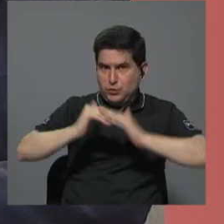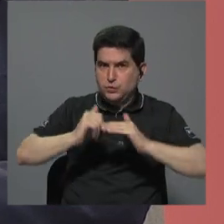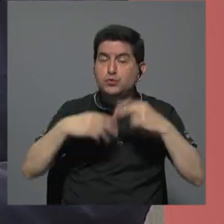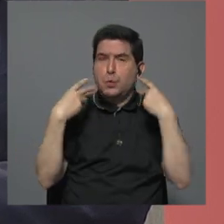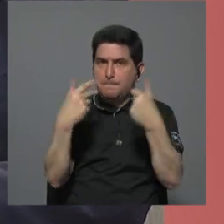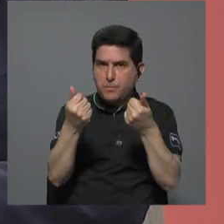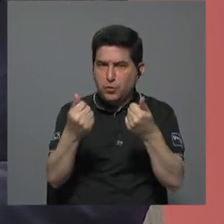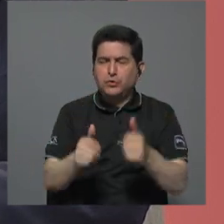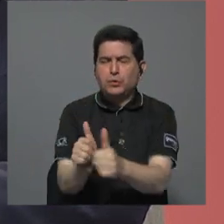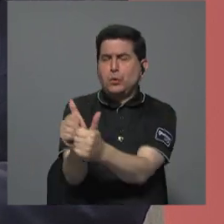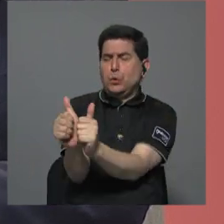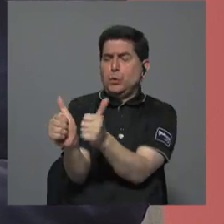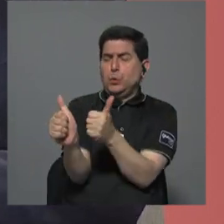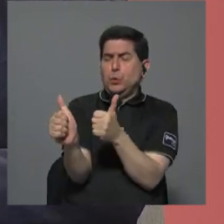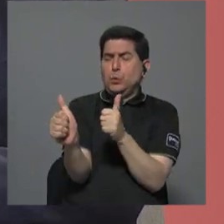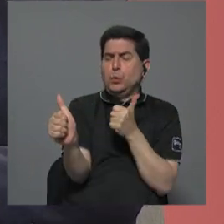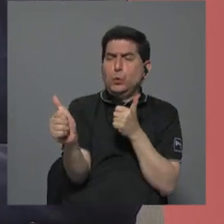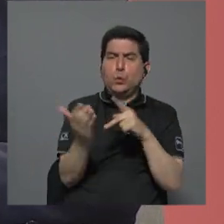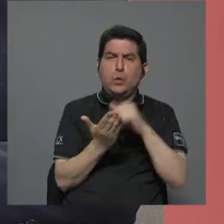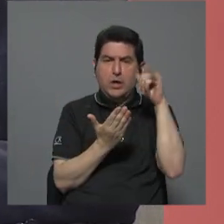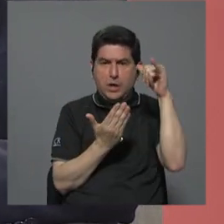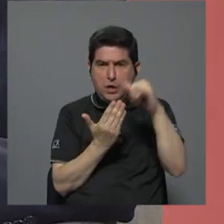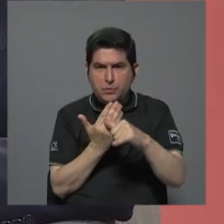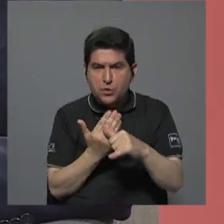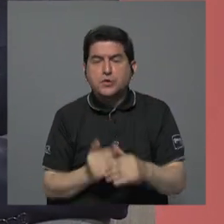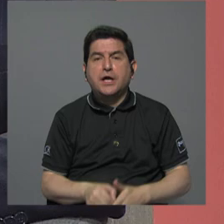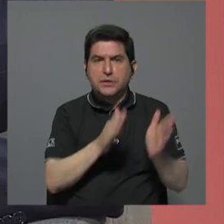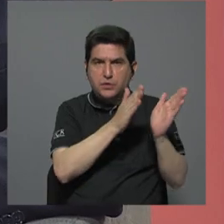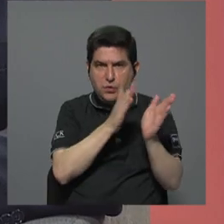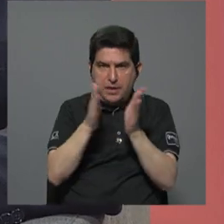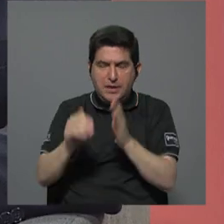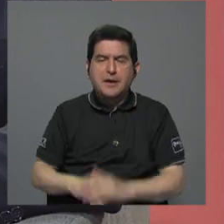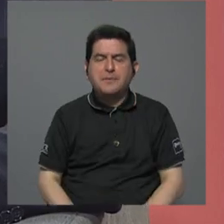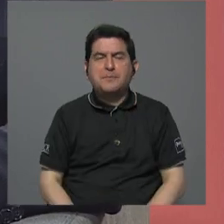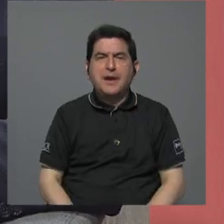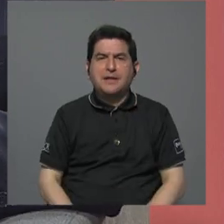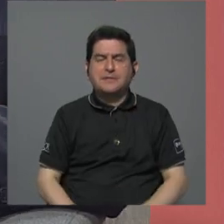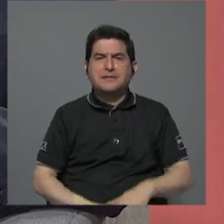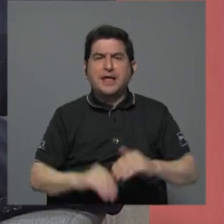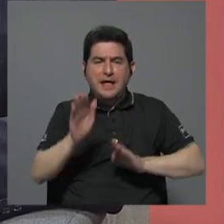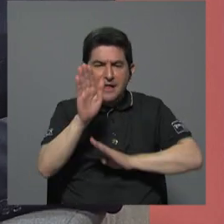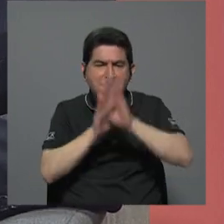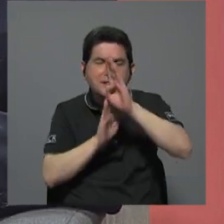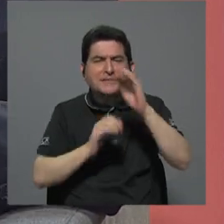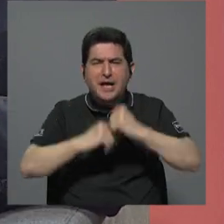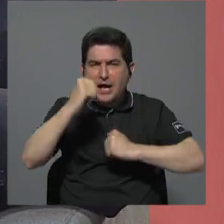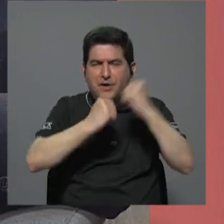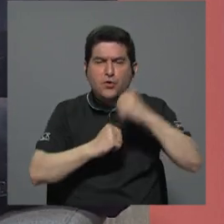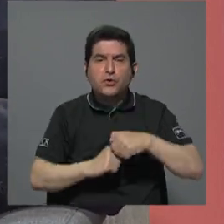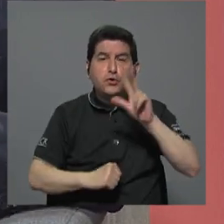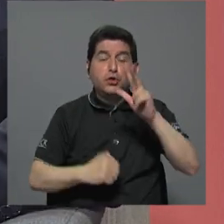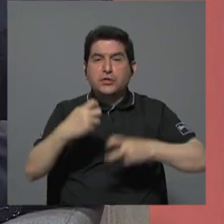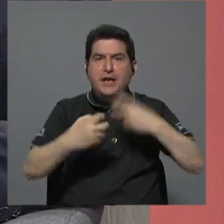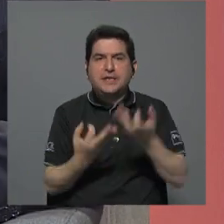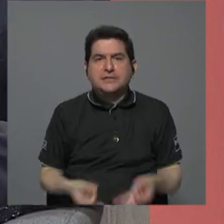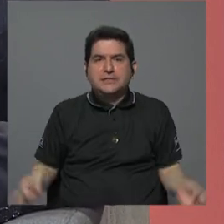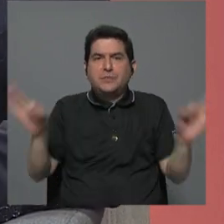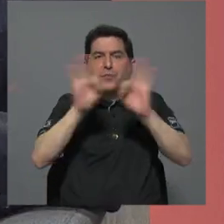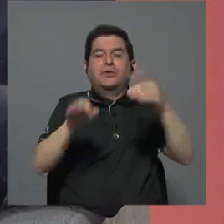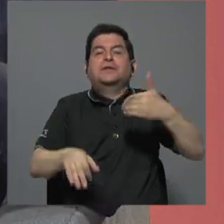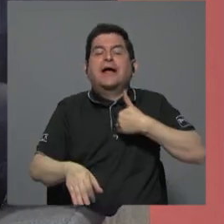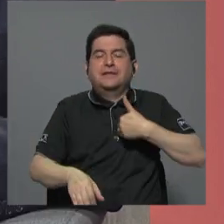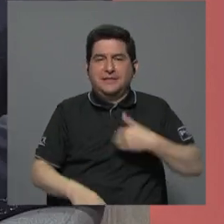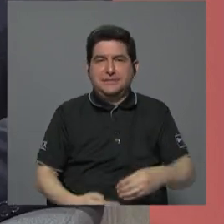urgente porque se ha trazado mucho el proyecto y el programa de conservación y desarrollo de infraestructura. ¿Cuáles son los tres problemas principales que hay?